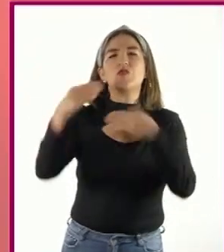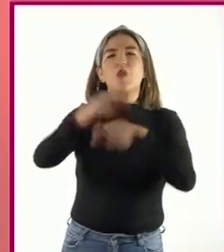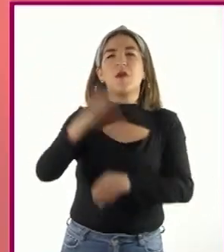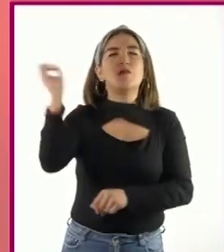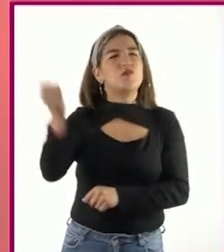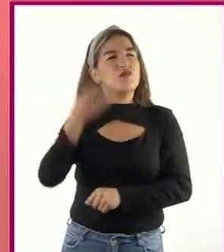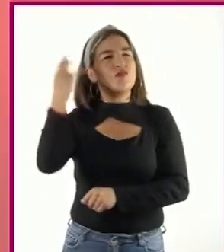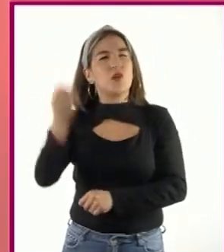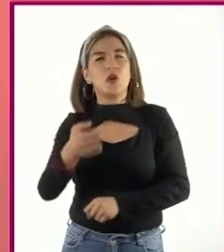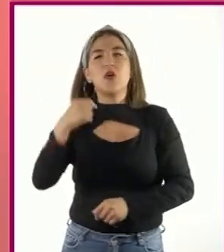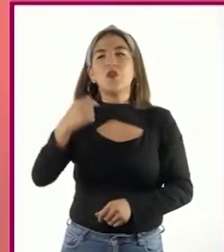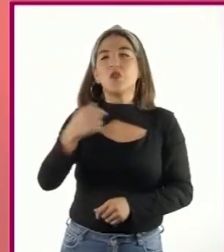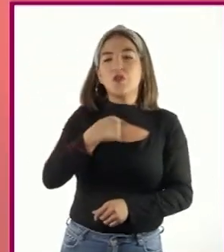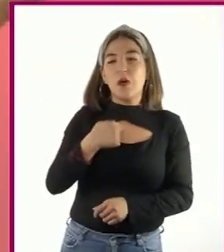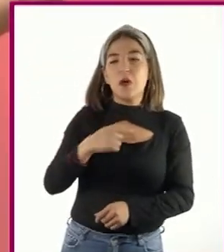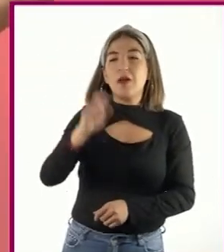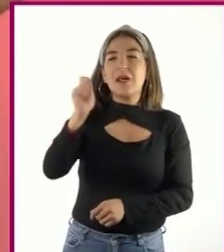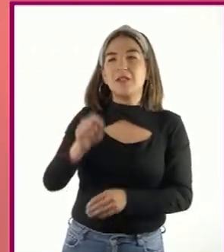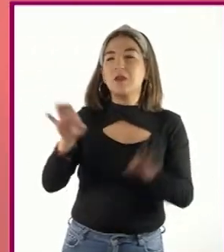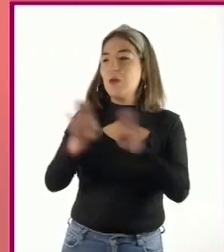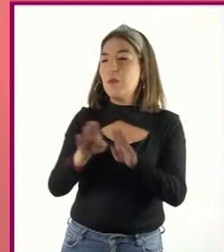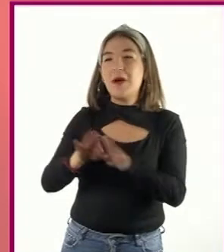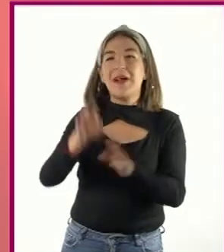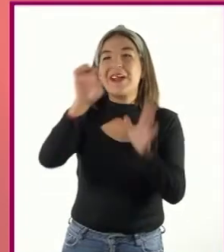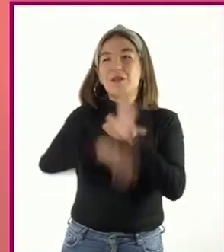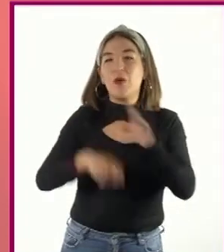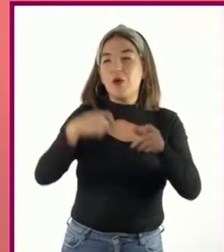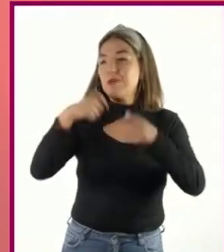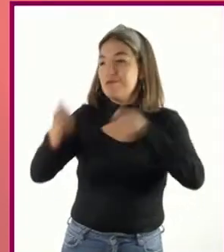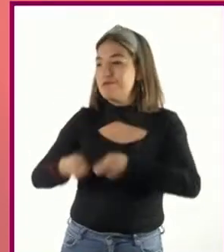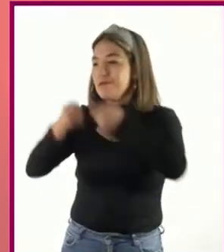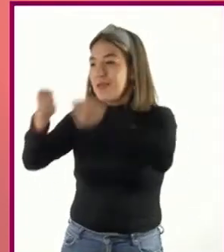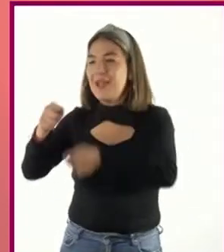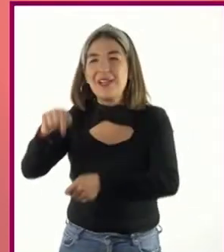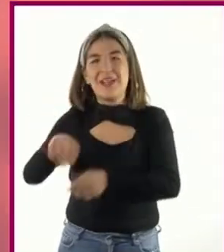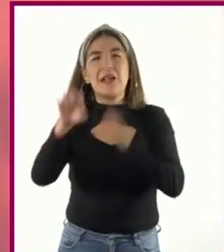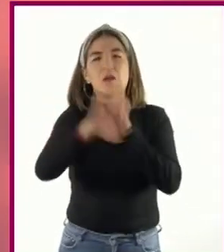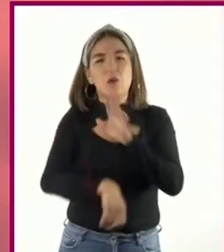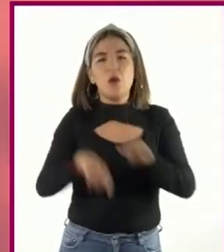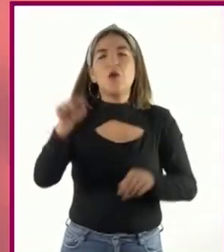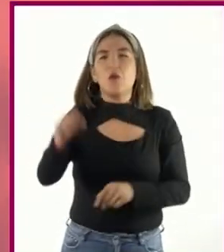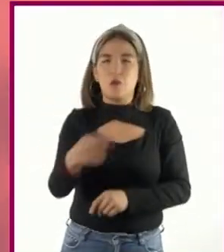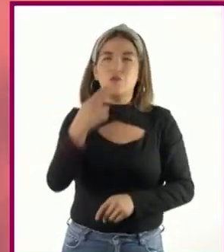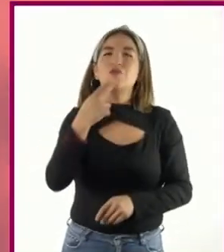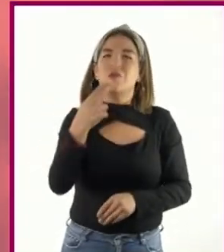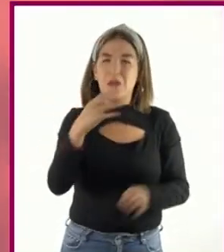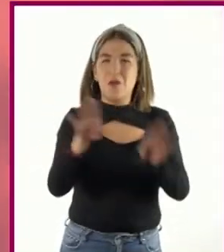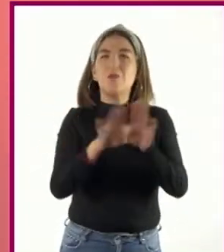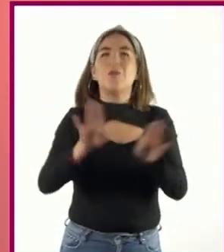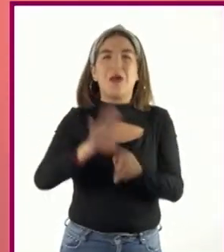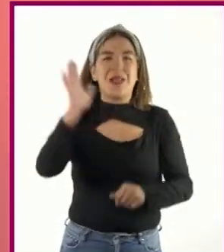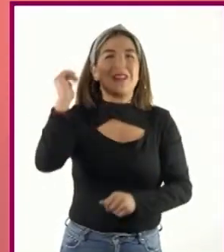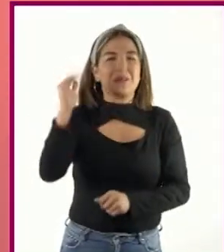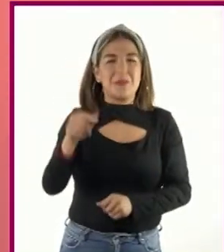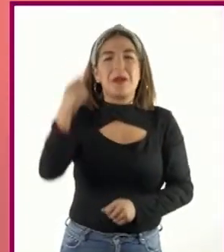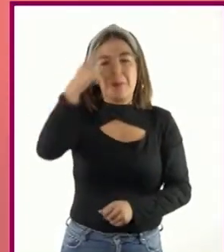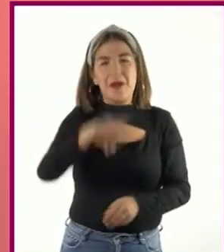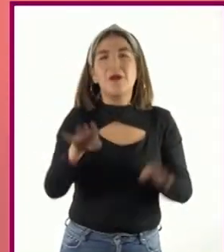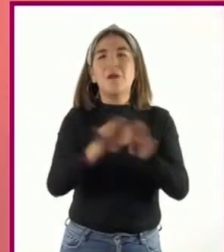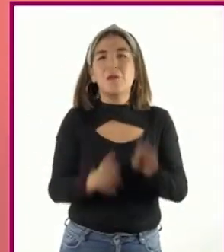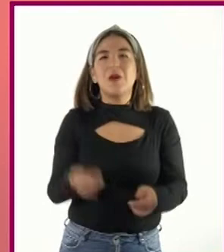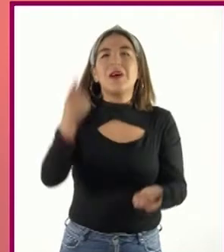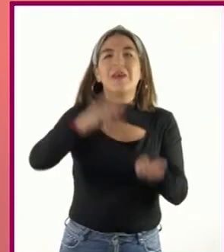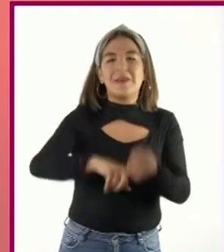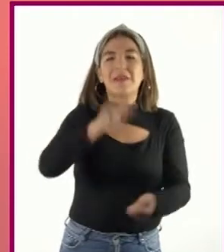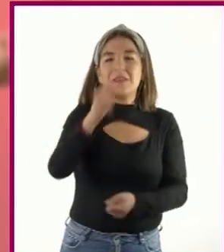y te mandara una versión de él, podría usar ese tipo de fórmula de despedida para implicar